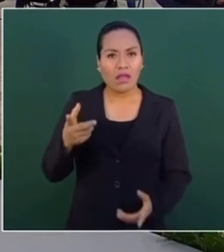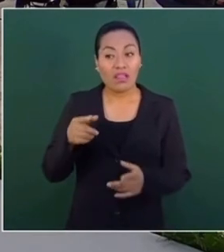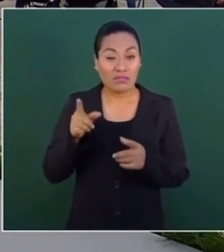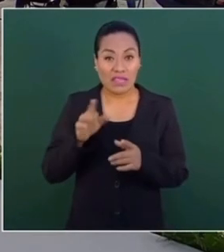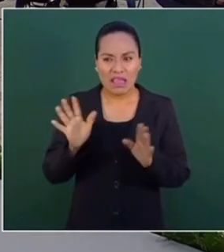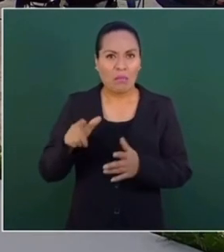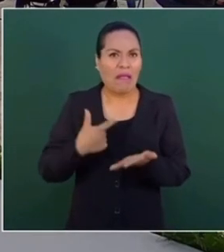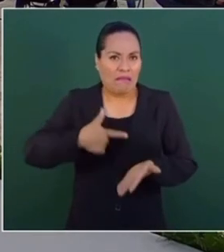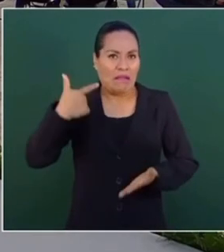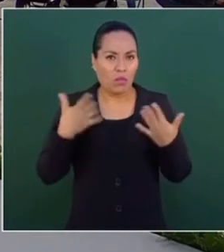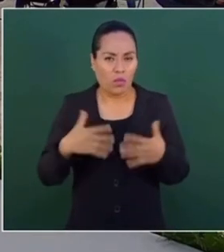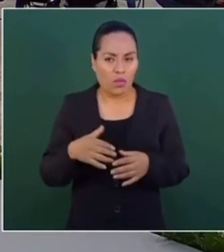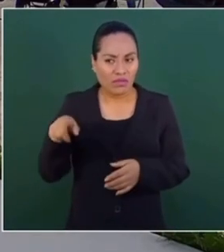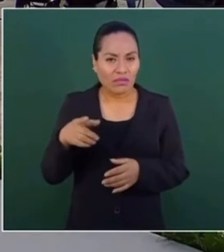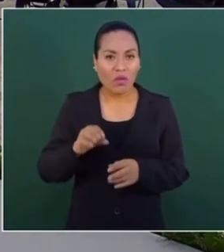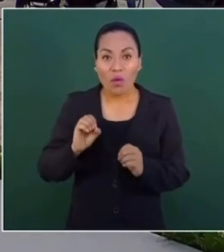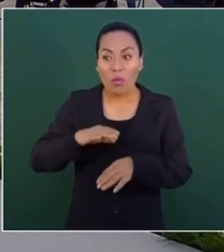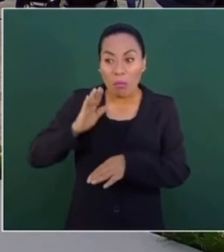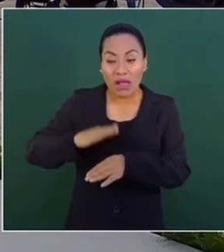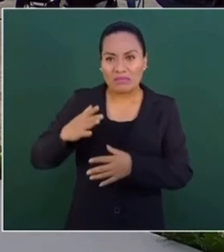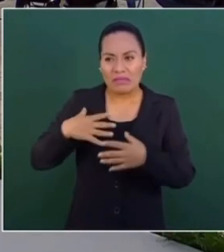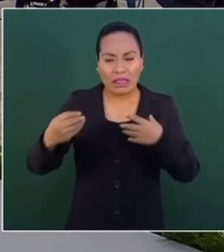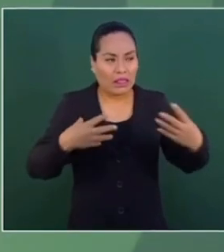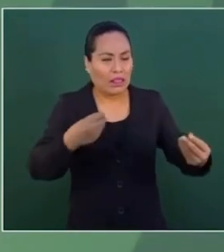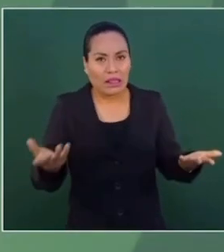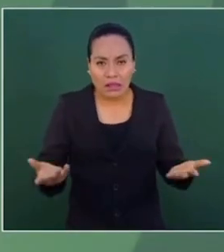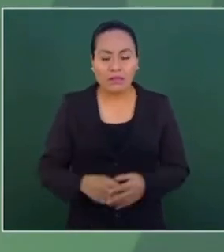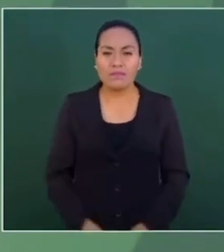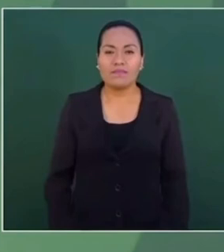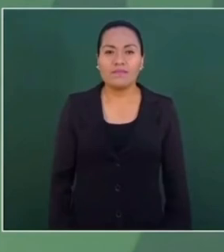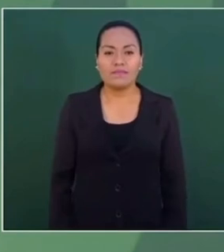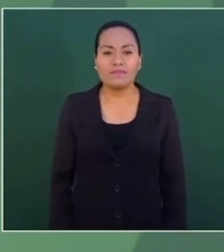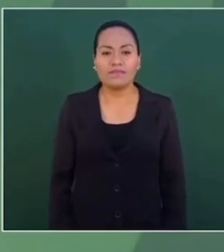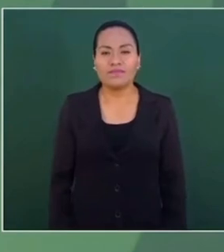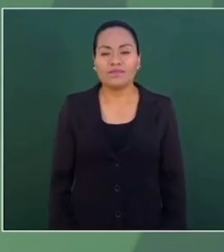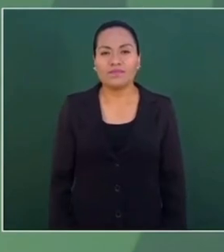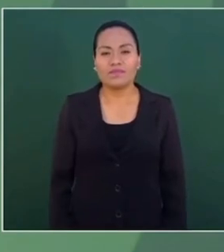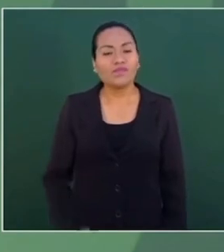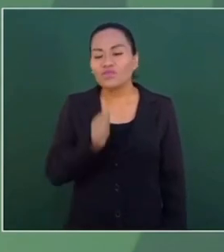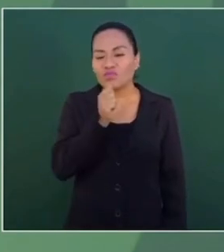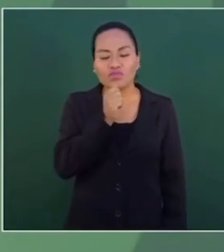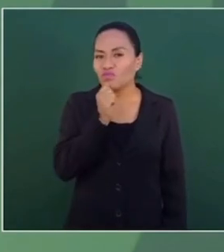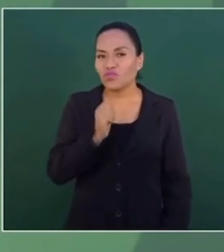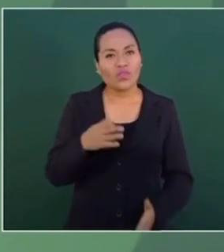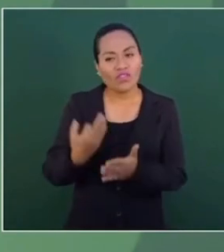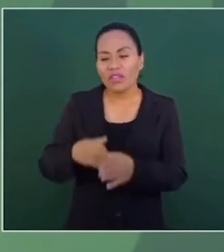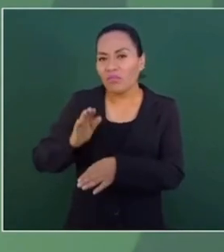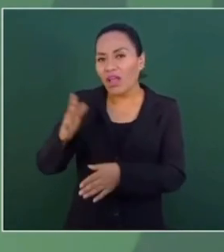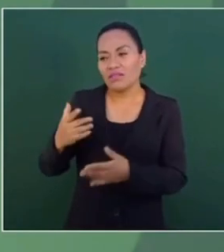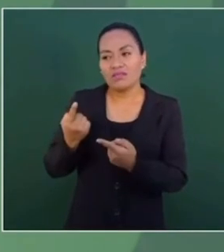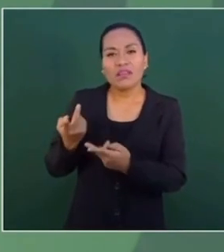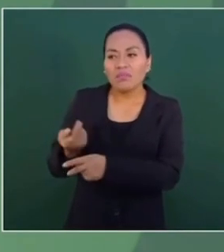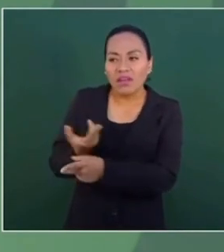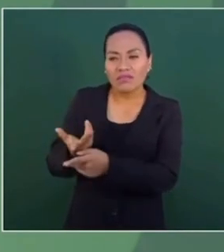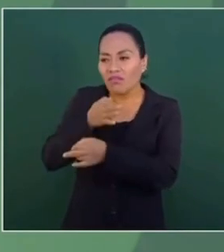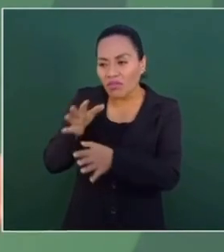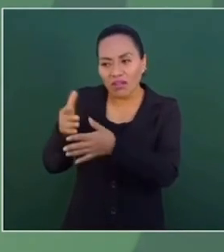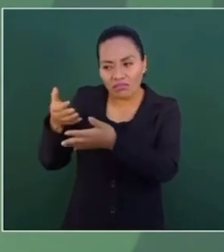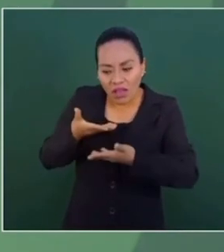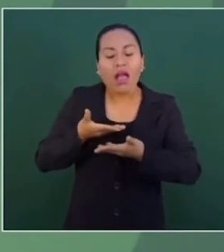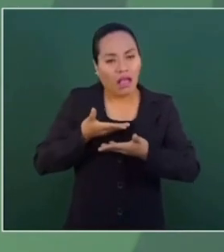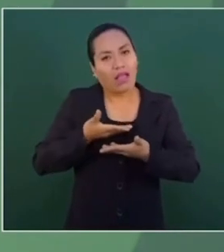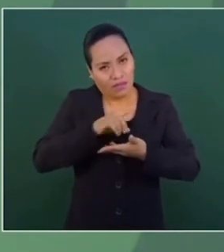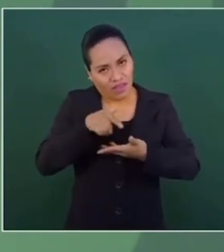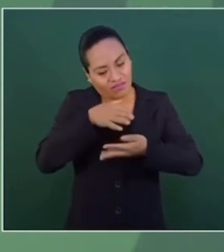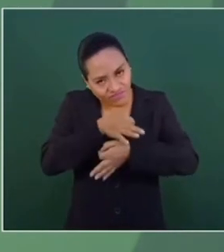letal tampoco. Lo que están previendo es que sea más contagiosa. Sí, pero todavía no hay suficientes evidencias. Nada más que